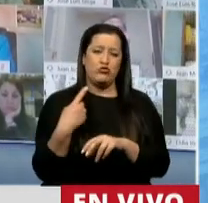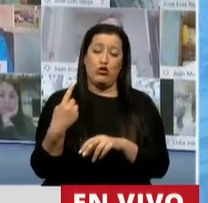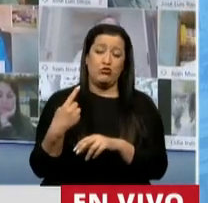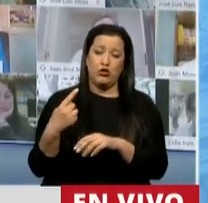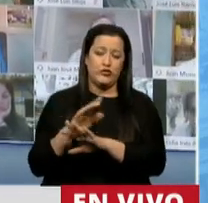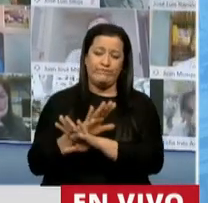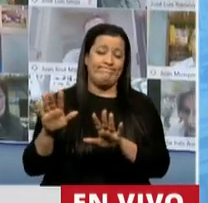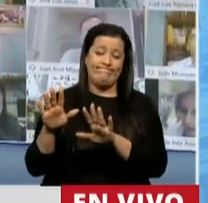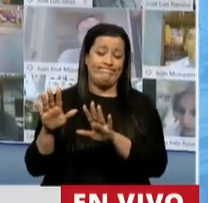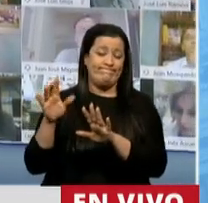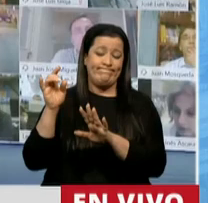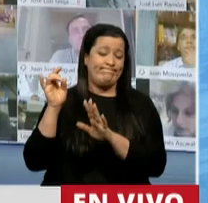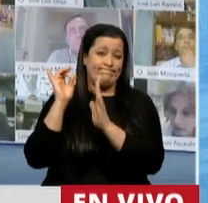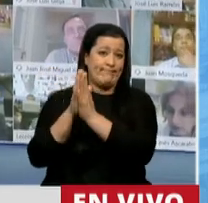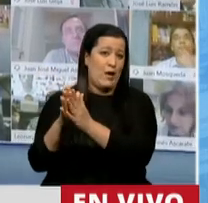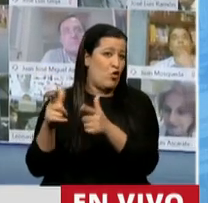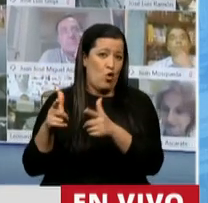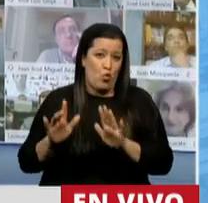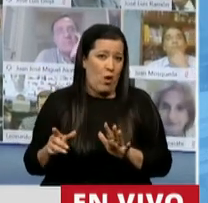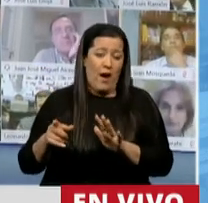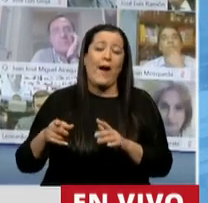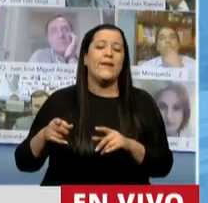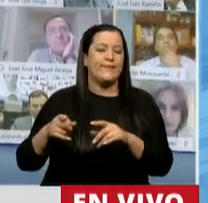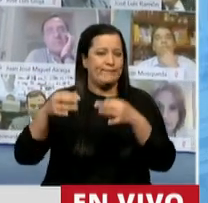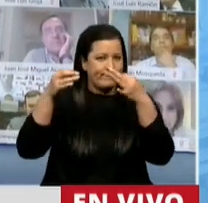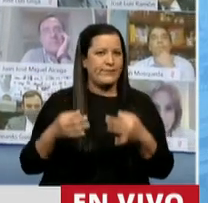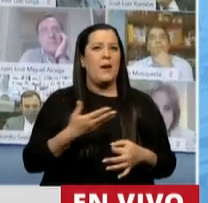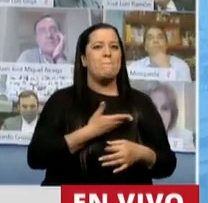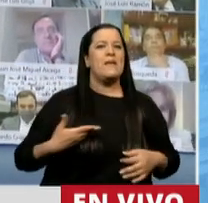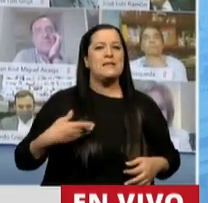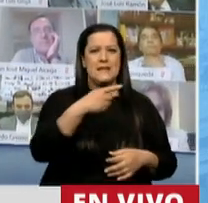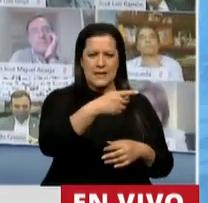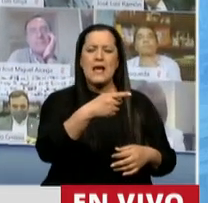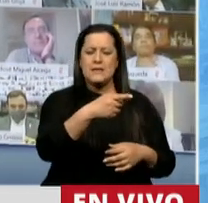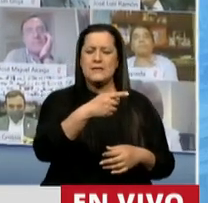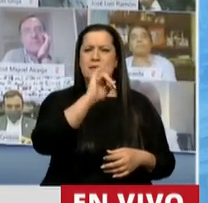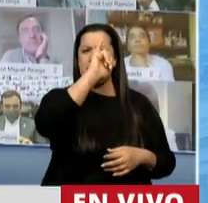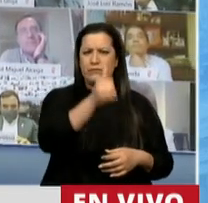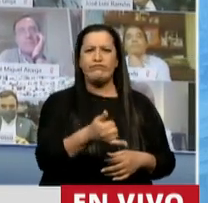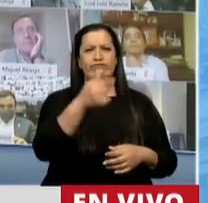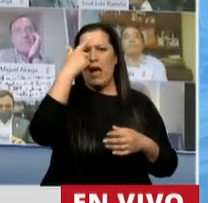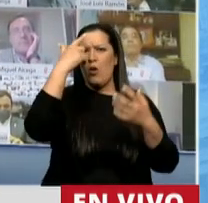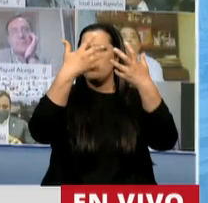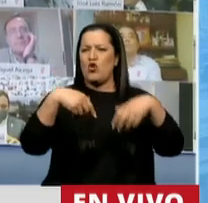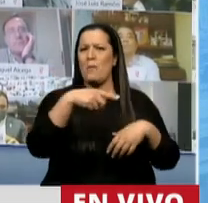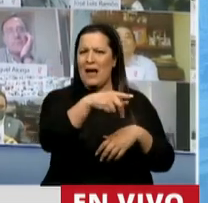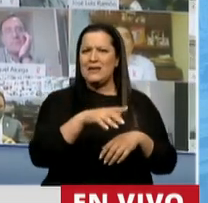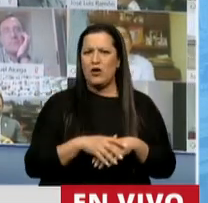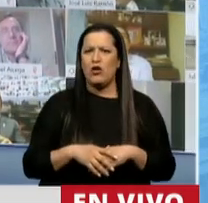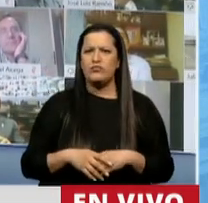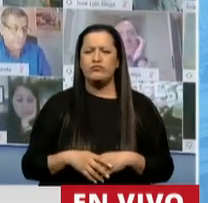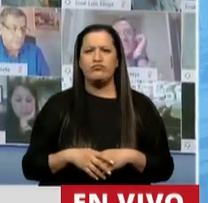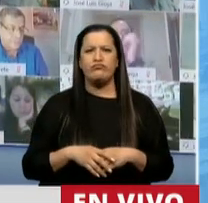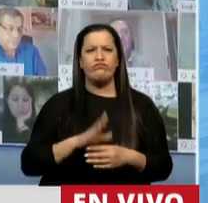que ratificó la decisión de la presidencia de la Cámara de actuar rápidamente en generar